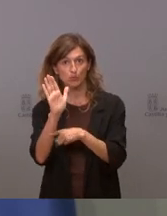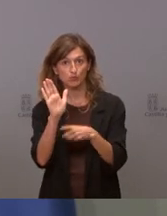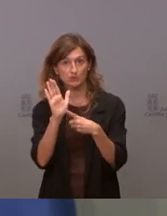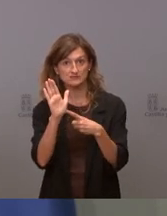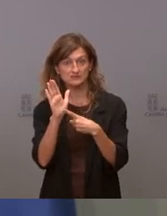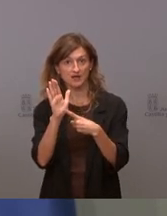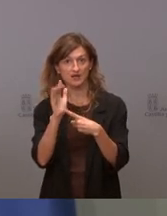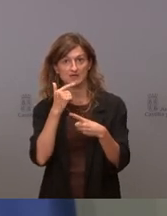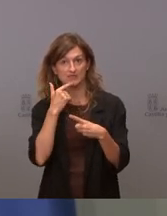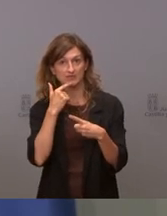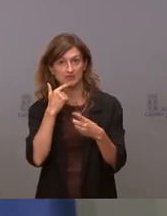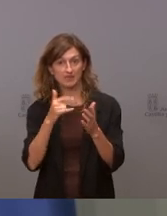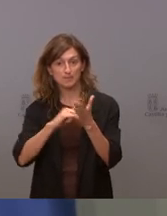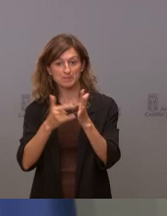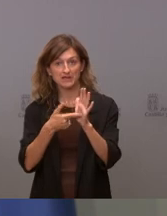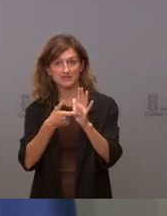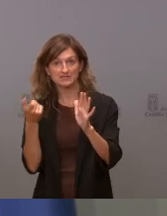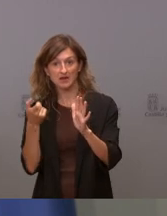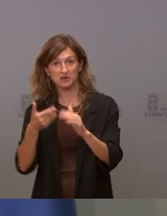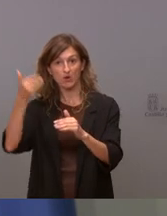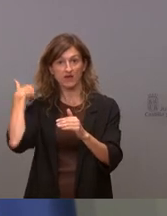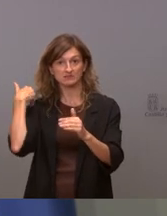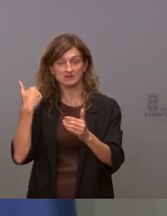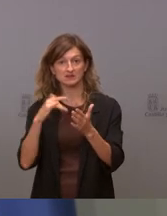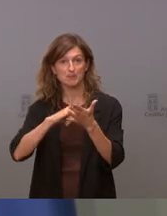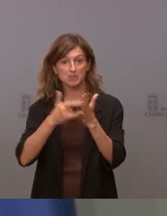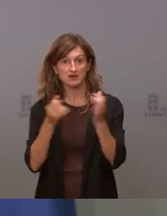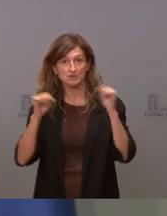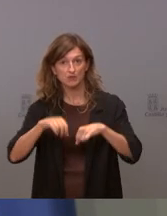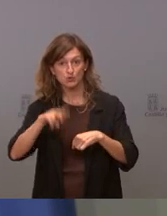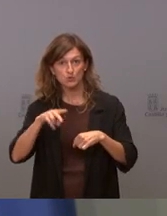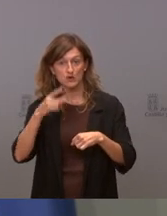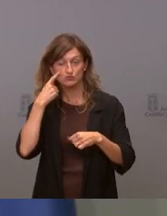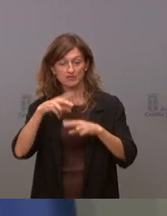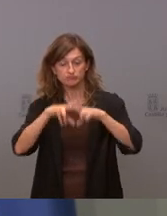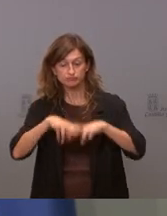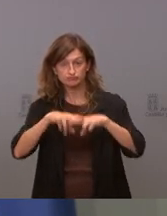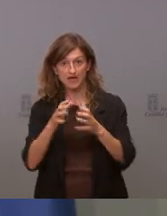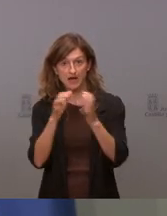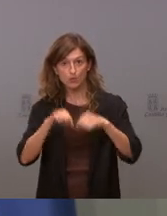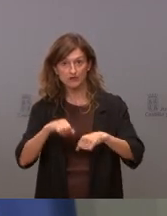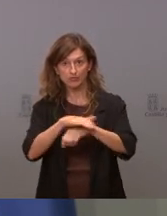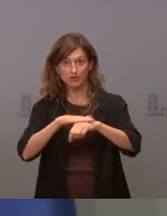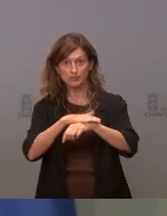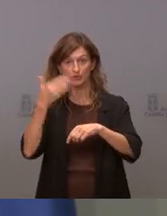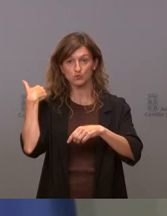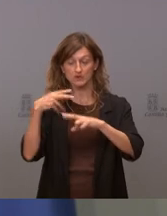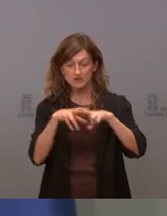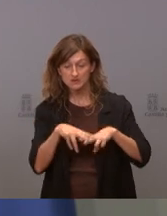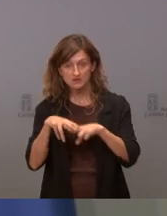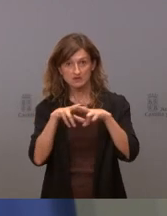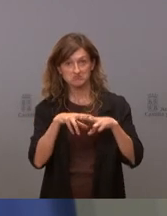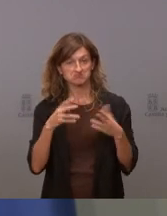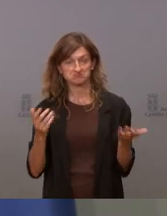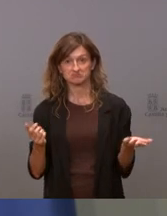que es la retirada de un plan que no ha sido aprobado en ningún acuerdo del Consejo de Gobierno, que ustedes pueden repasar todos los acuerdos del Consejo de Gobierno, nosotros no podemos darlo